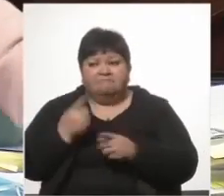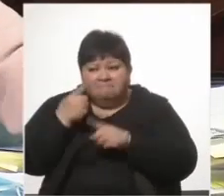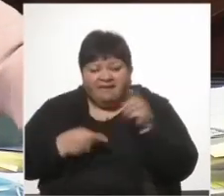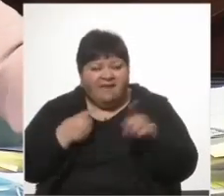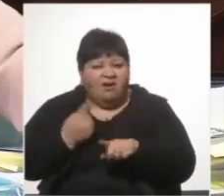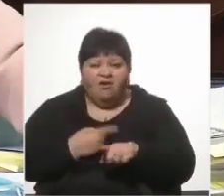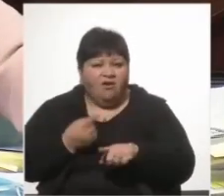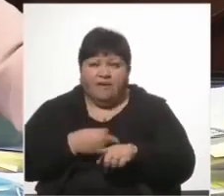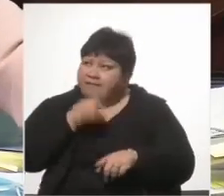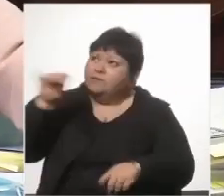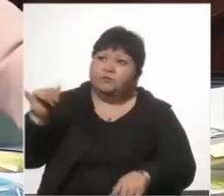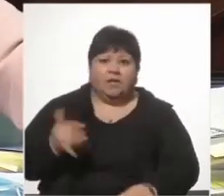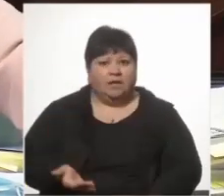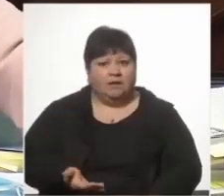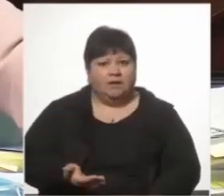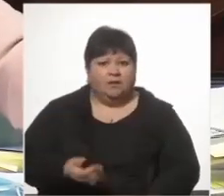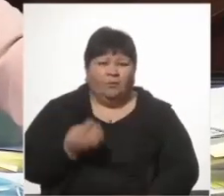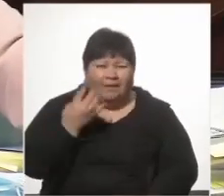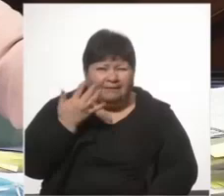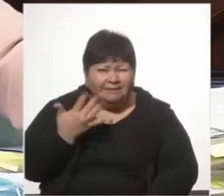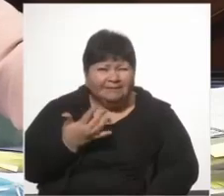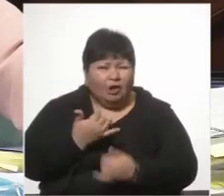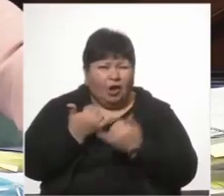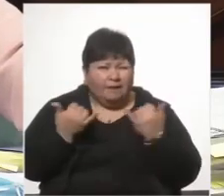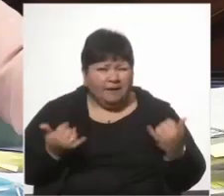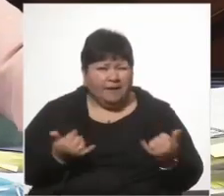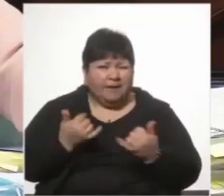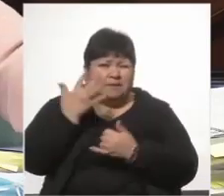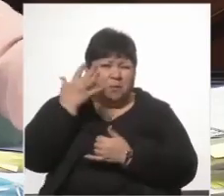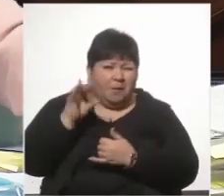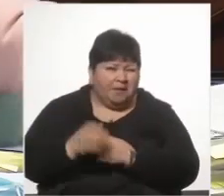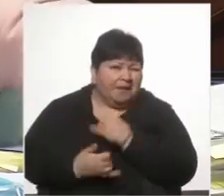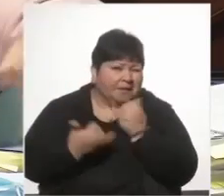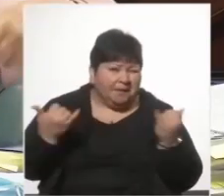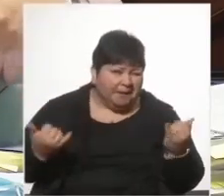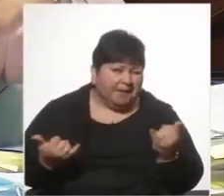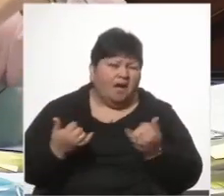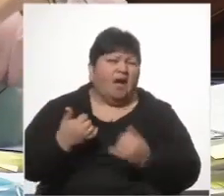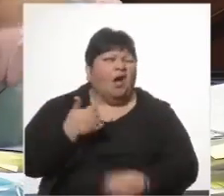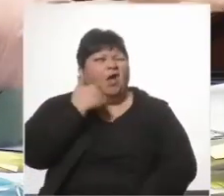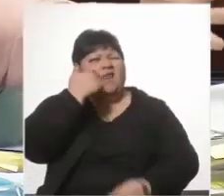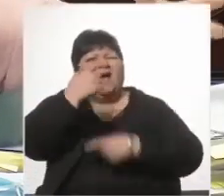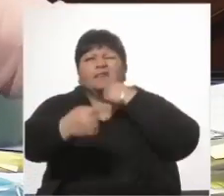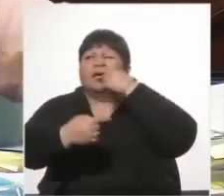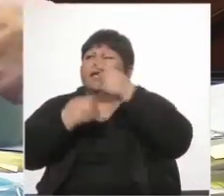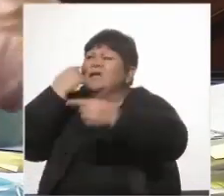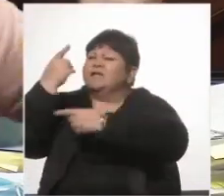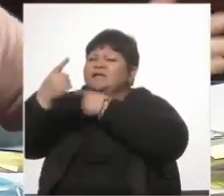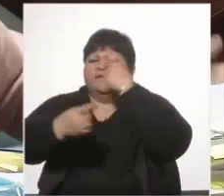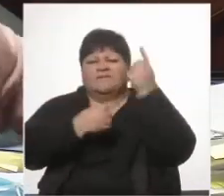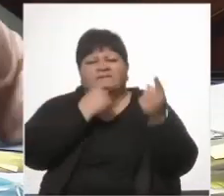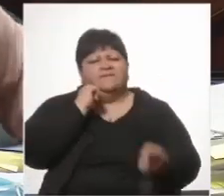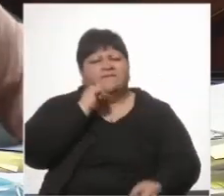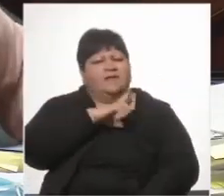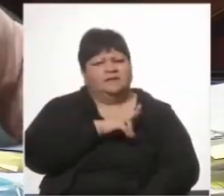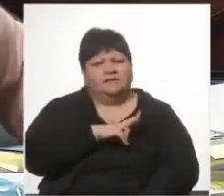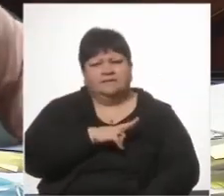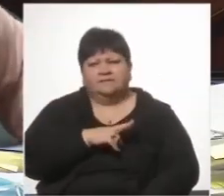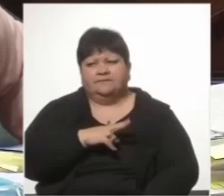hora no 45 días ni 50 días ni salir a decir cosas falsas que no